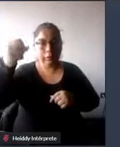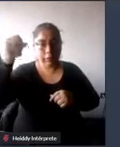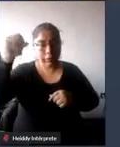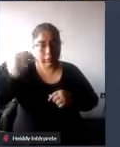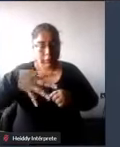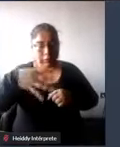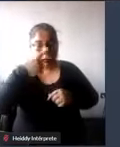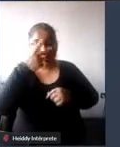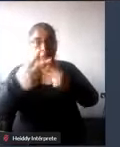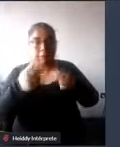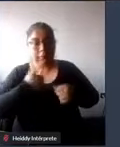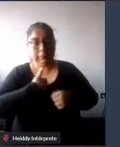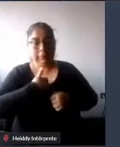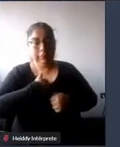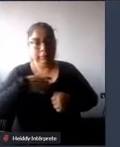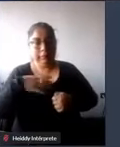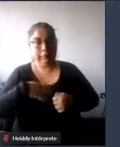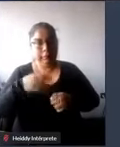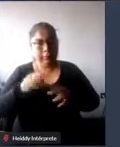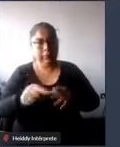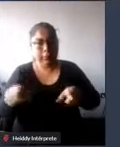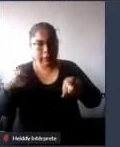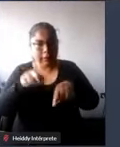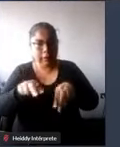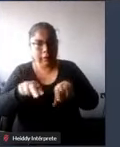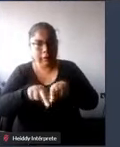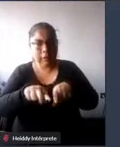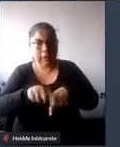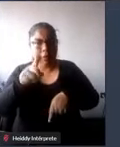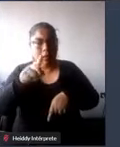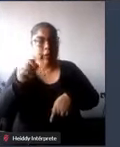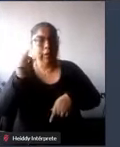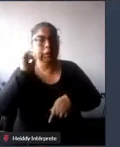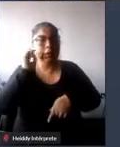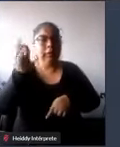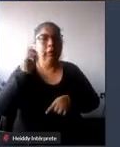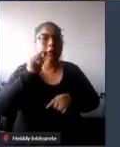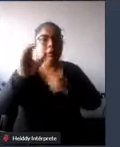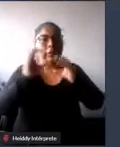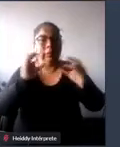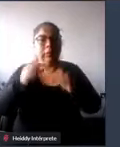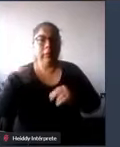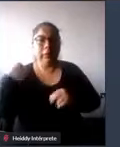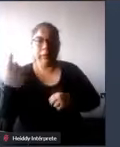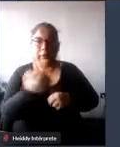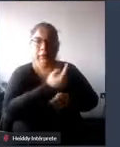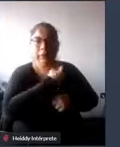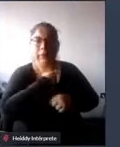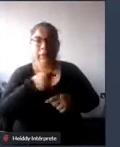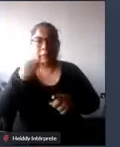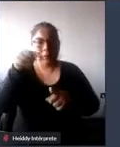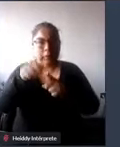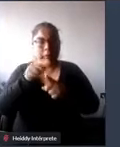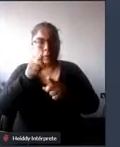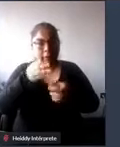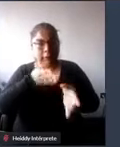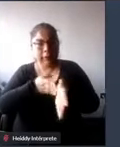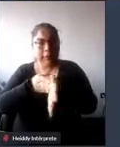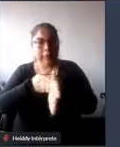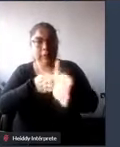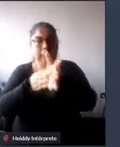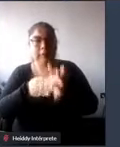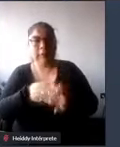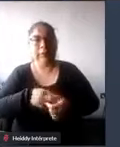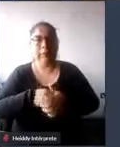cómodo también debe permitir la orientación y comunicación en todo momento en el desplazamiento de las personas